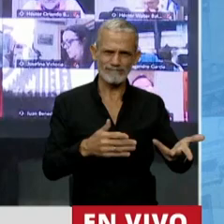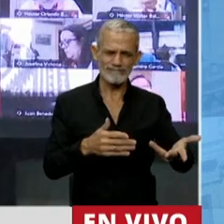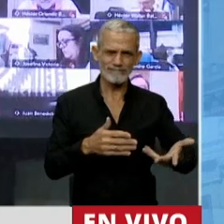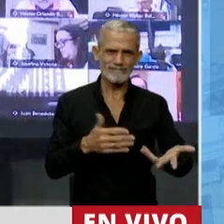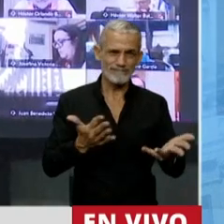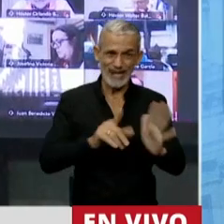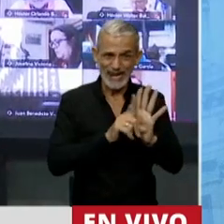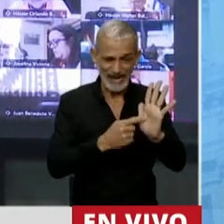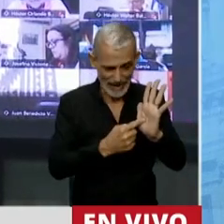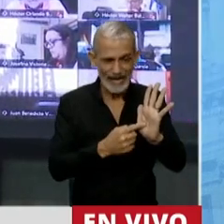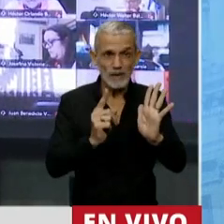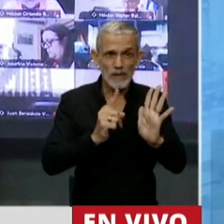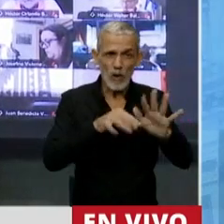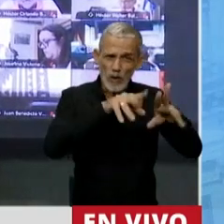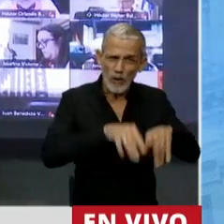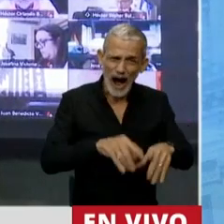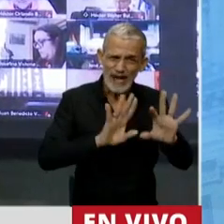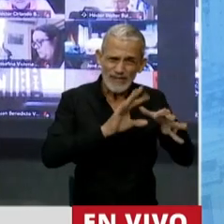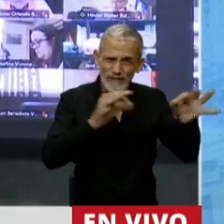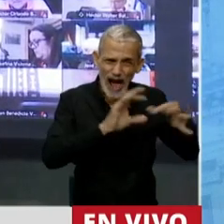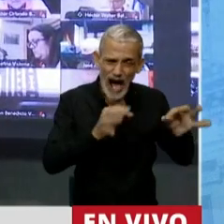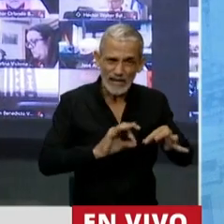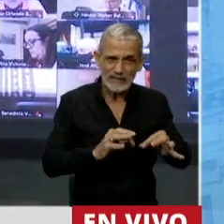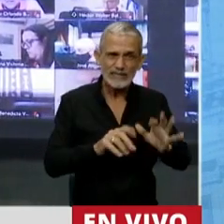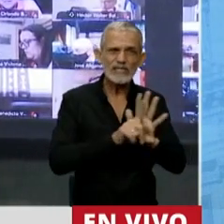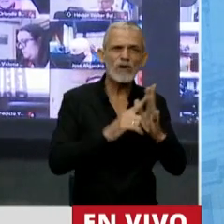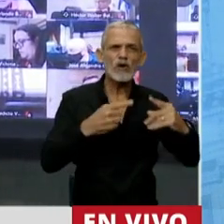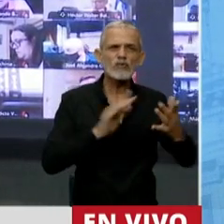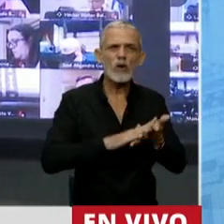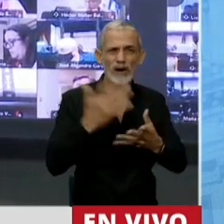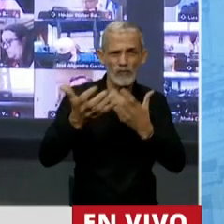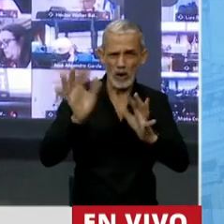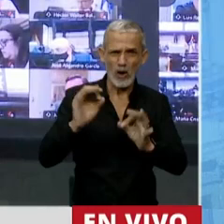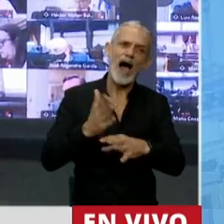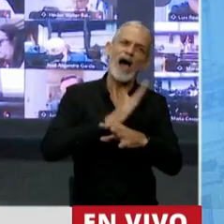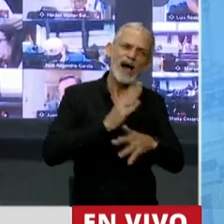como está redactada, le decía, legisla sobre las cenizas,